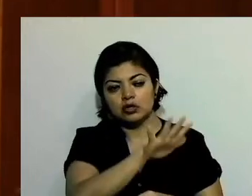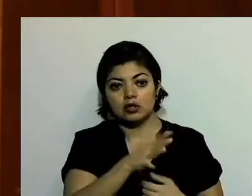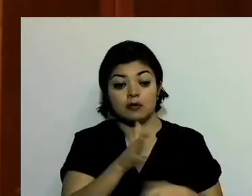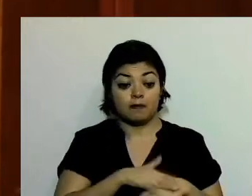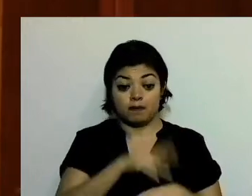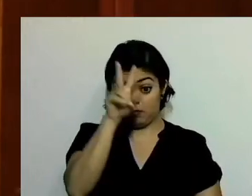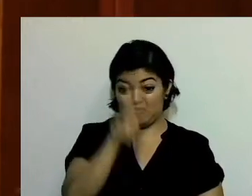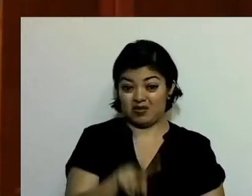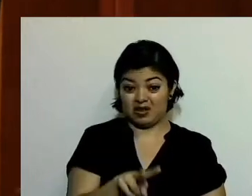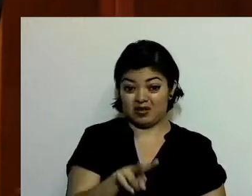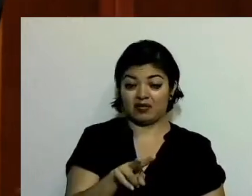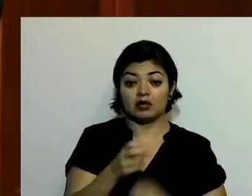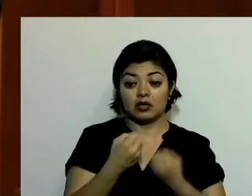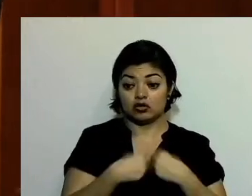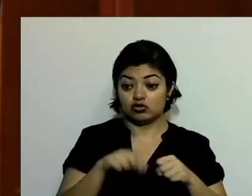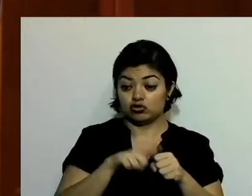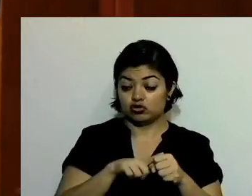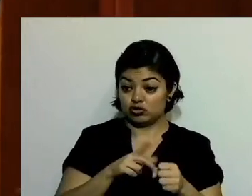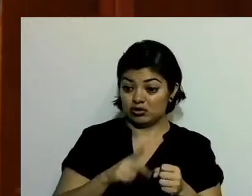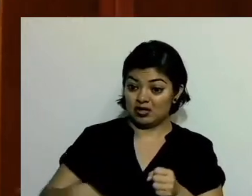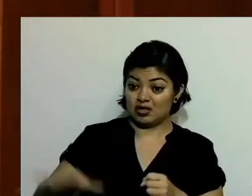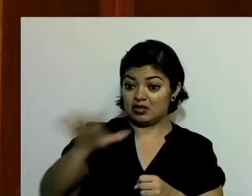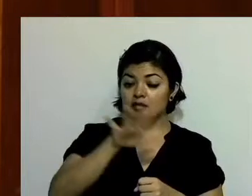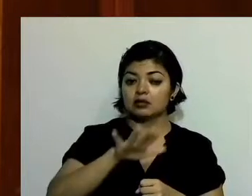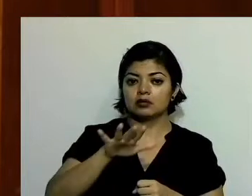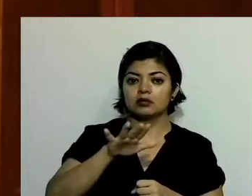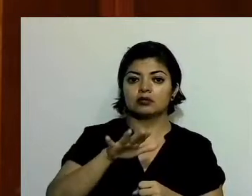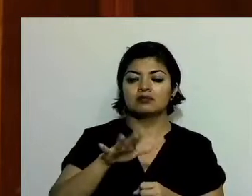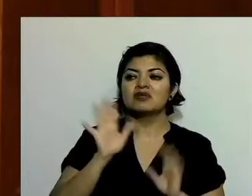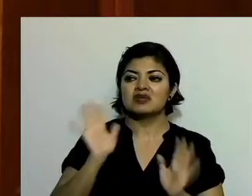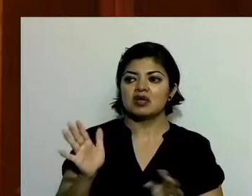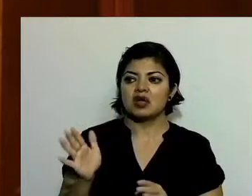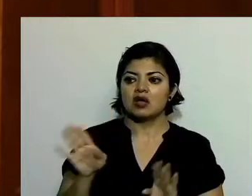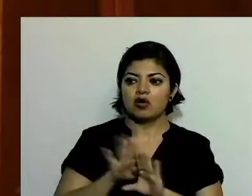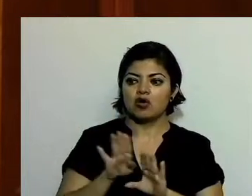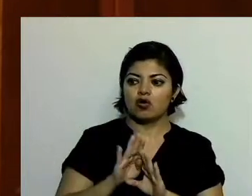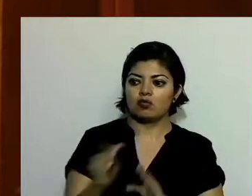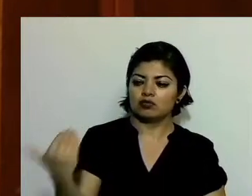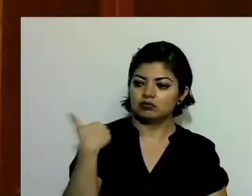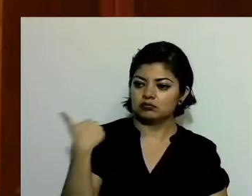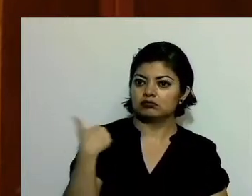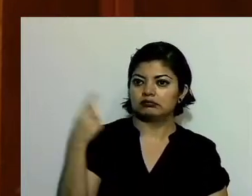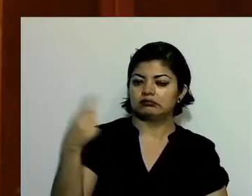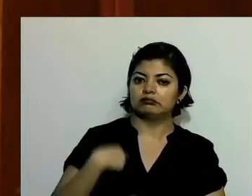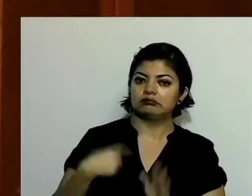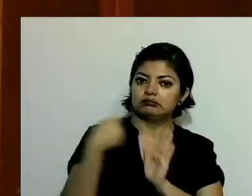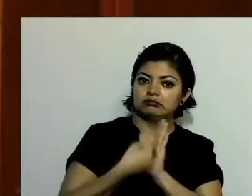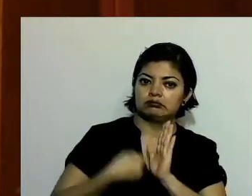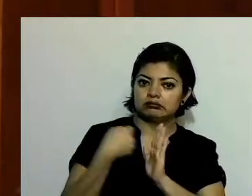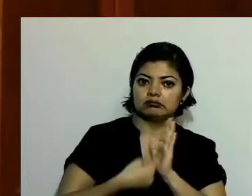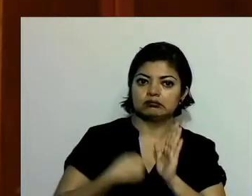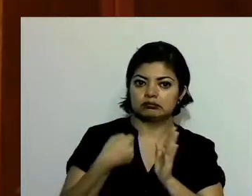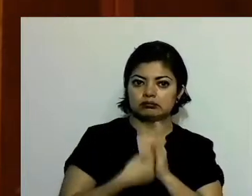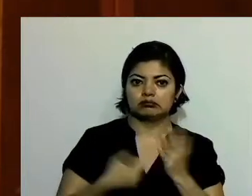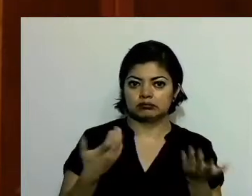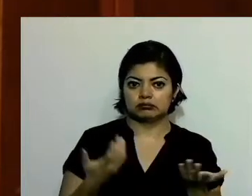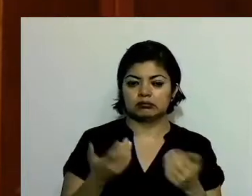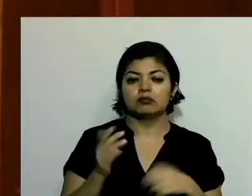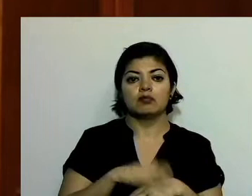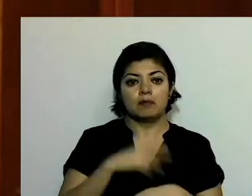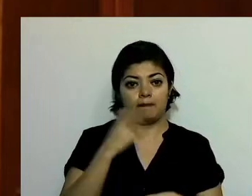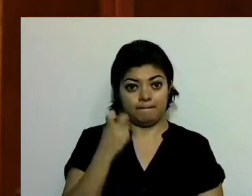social nos lo está demandando, nos lo está exigiendo. Y en eso estriba